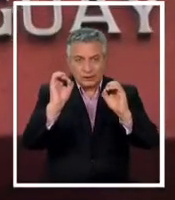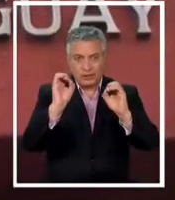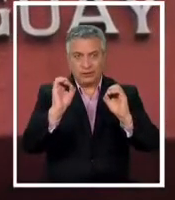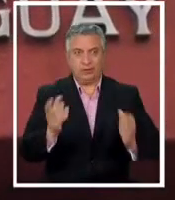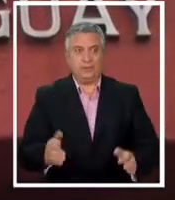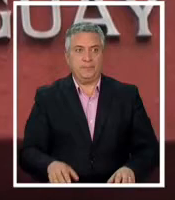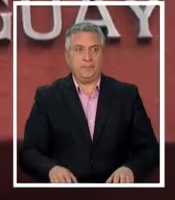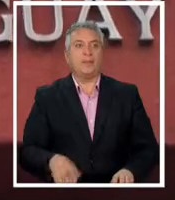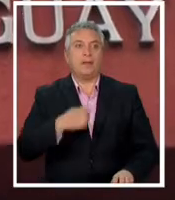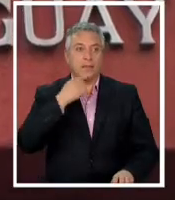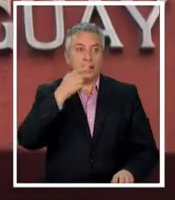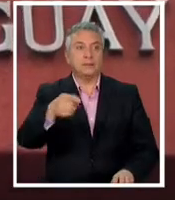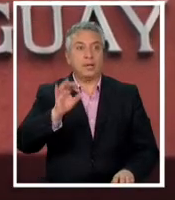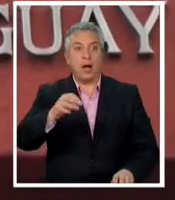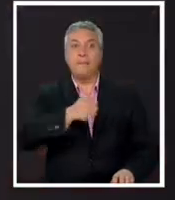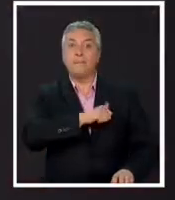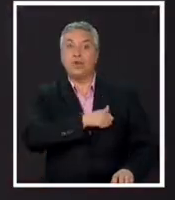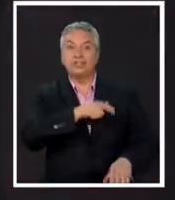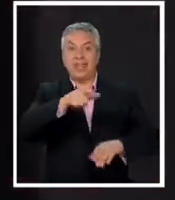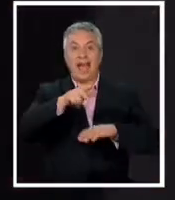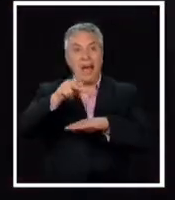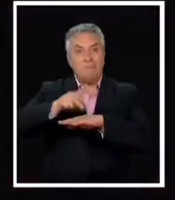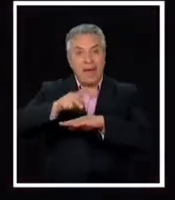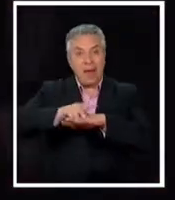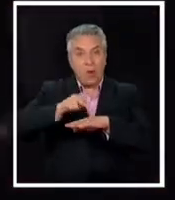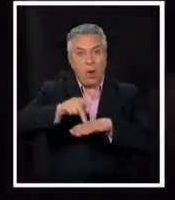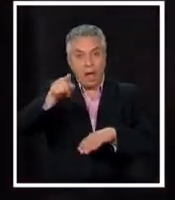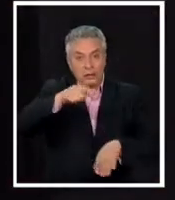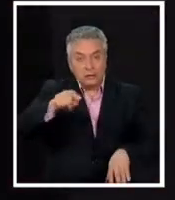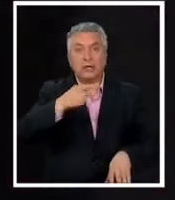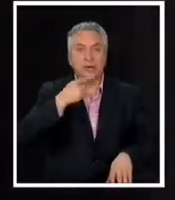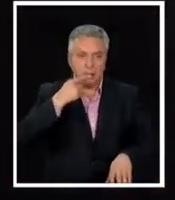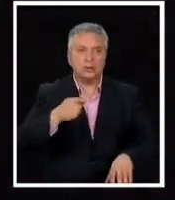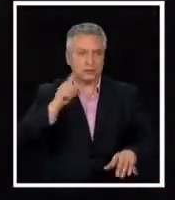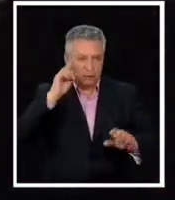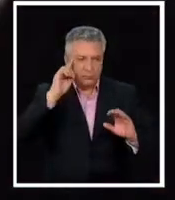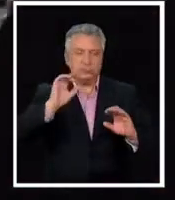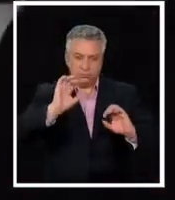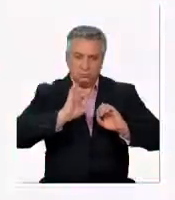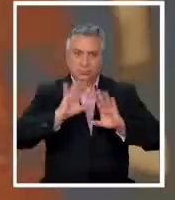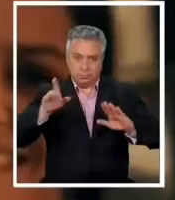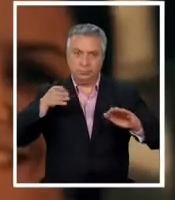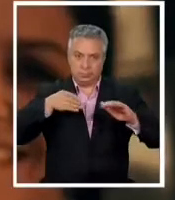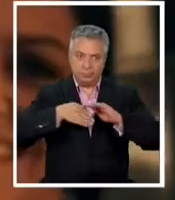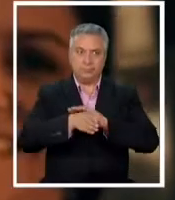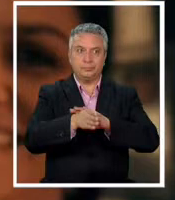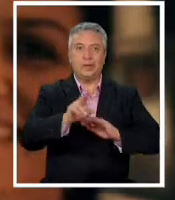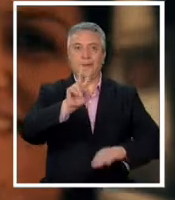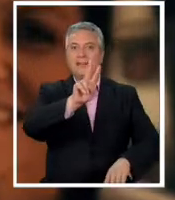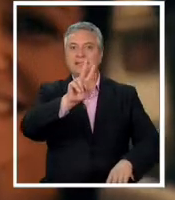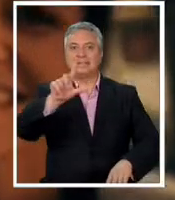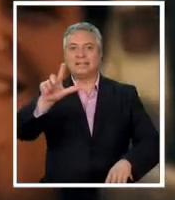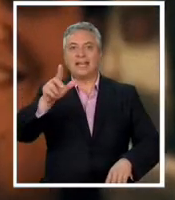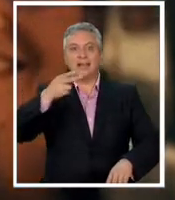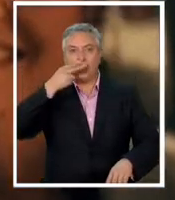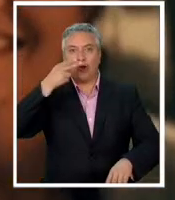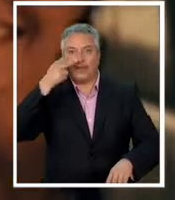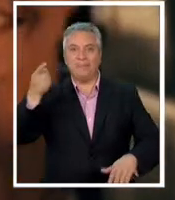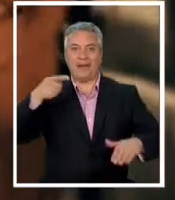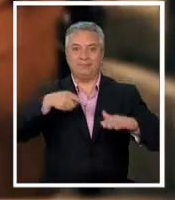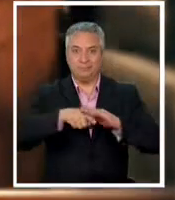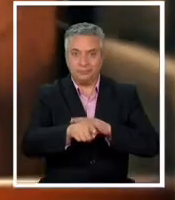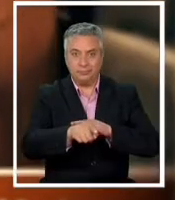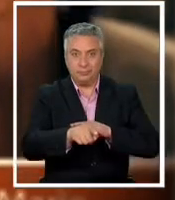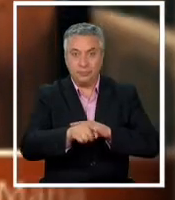antecedentes que maneja la policía paraguaya clara y lara ingresaron al país el pasado 27 de noviembre último